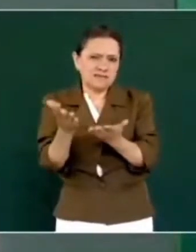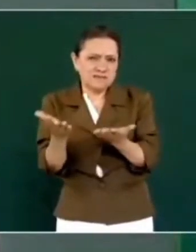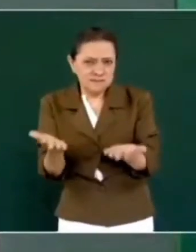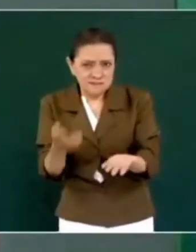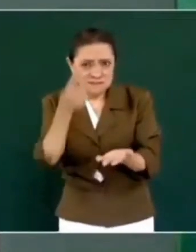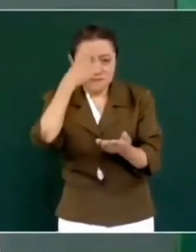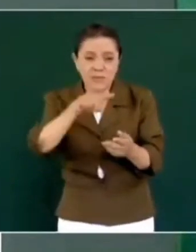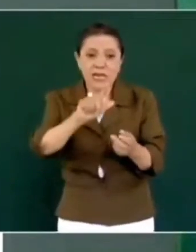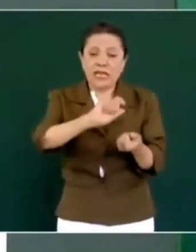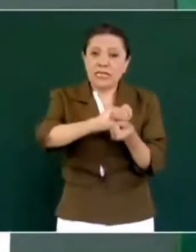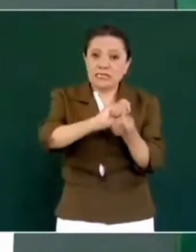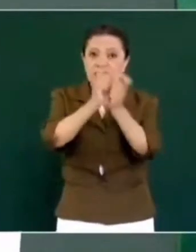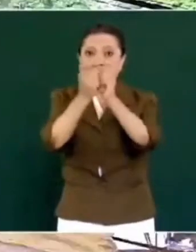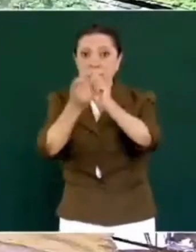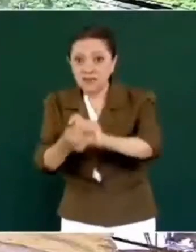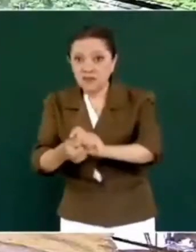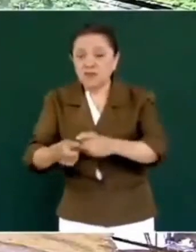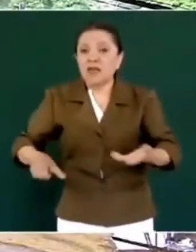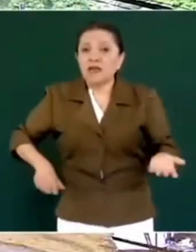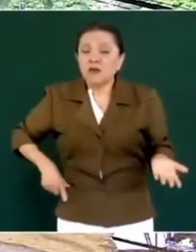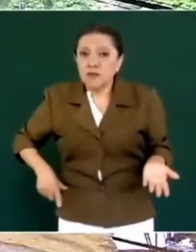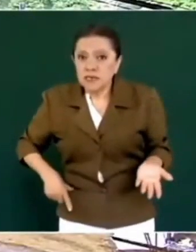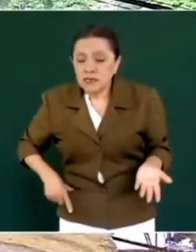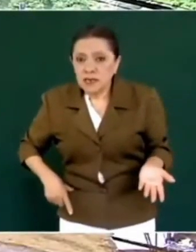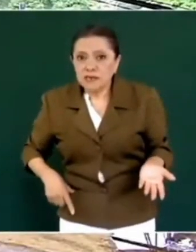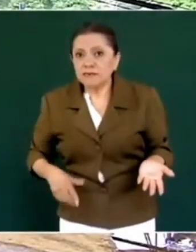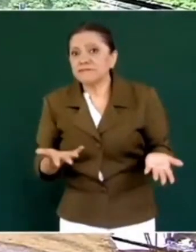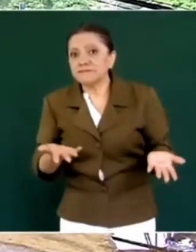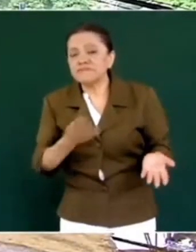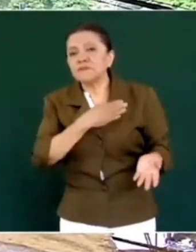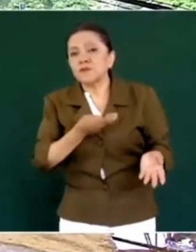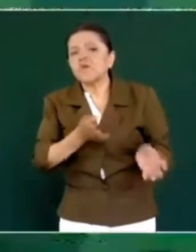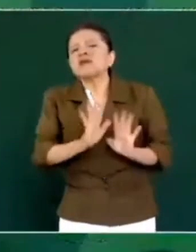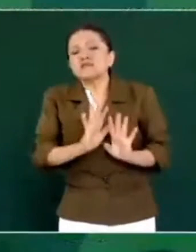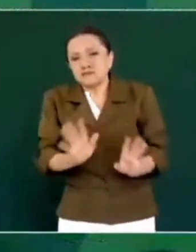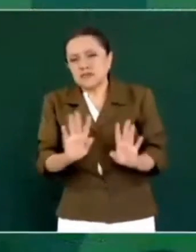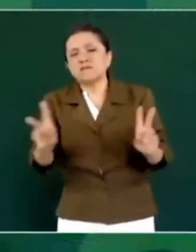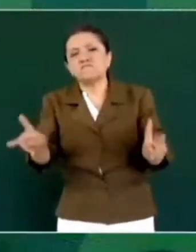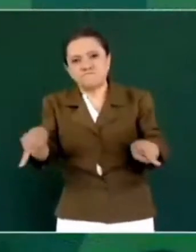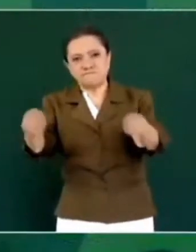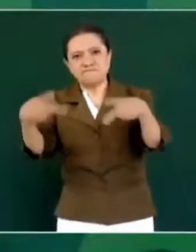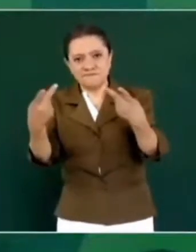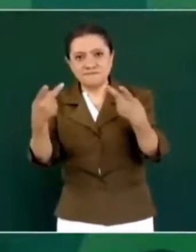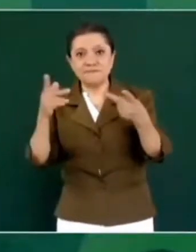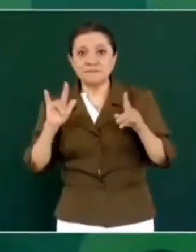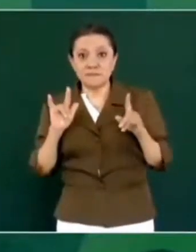transformar. Bueno, se vendió ese avión y